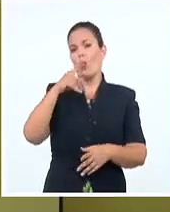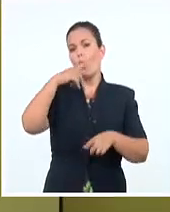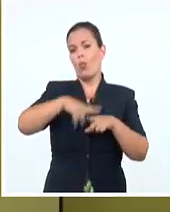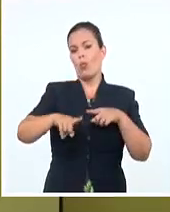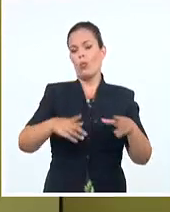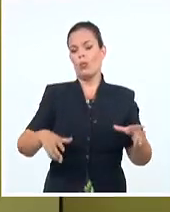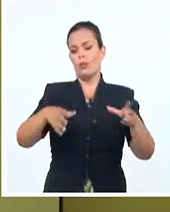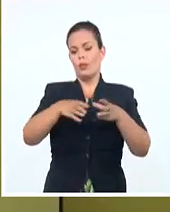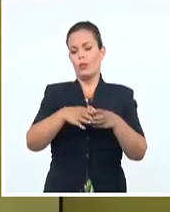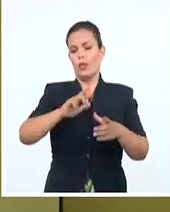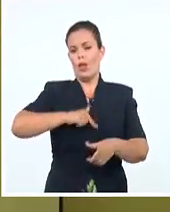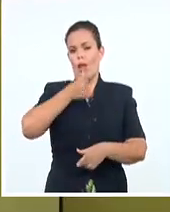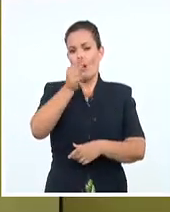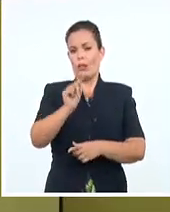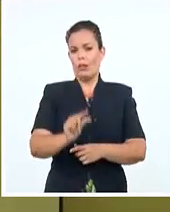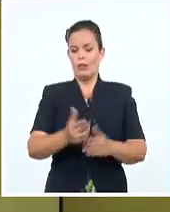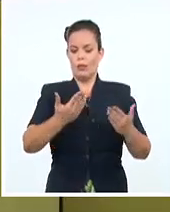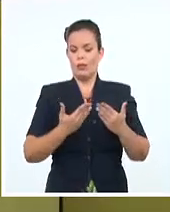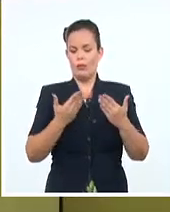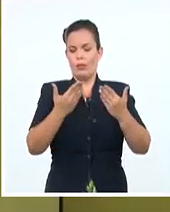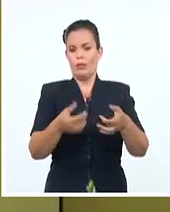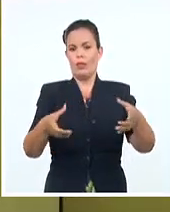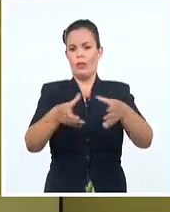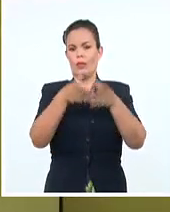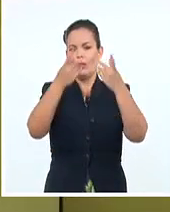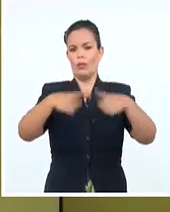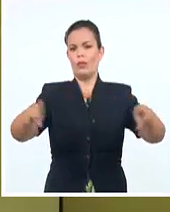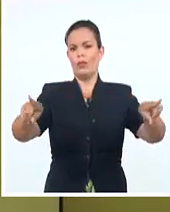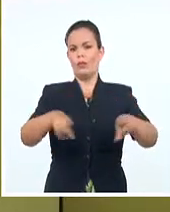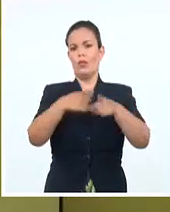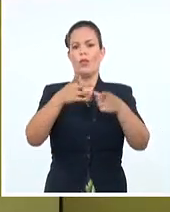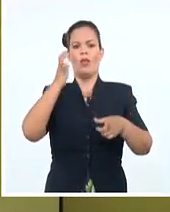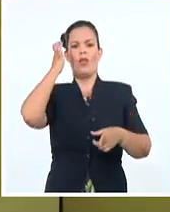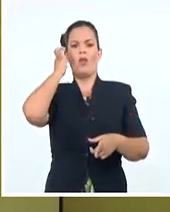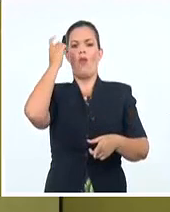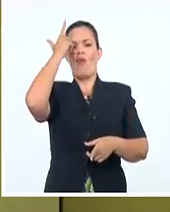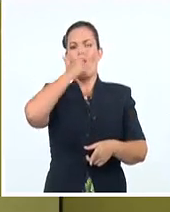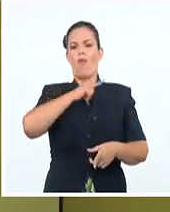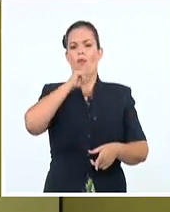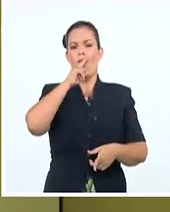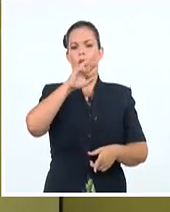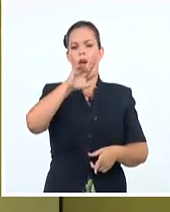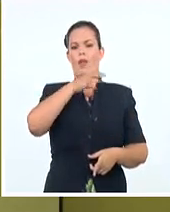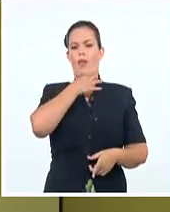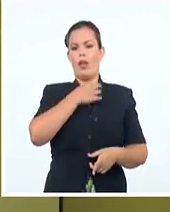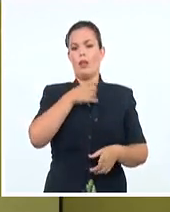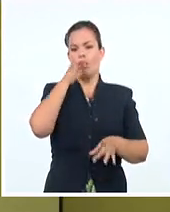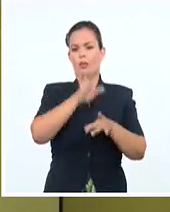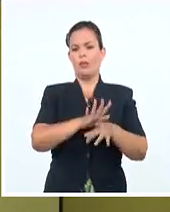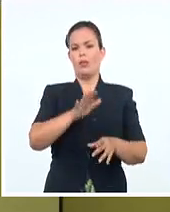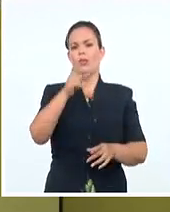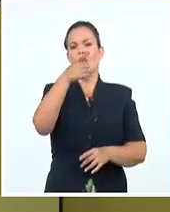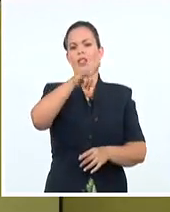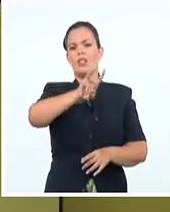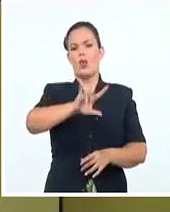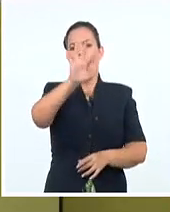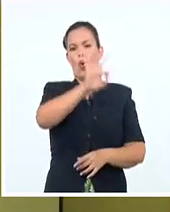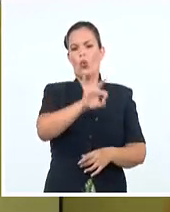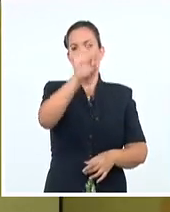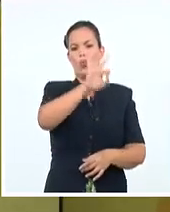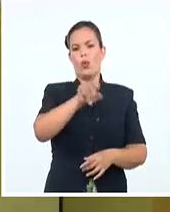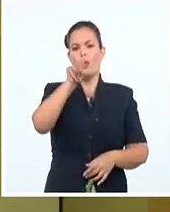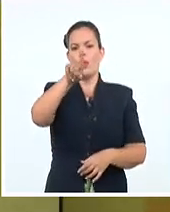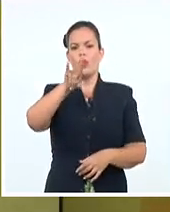rindieron homenaje a la reconocida orquesta sonera Cándido Fabré y su banda, la cual tuvo su debut el 19 de octubre de 1993.